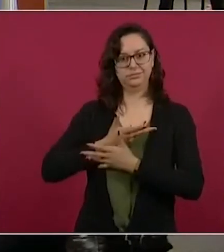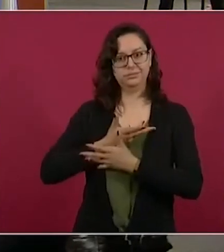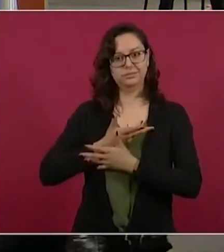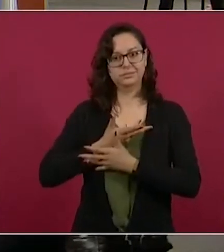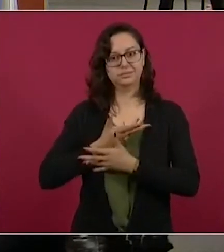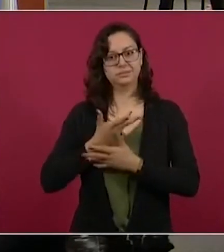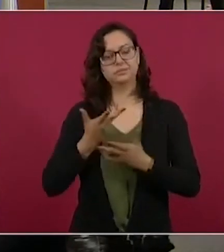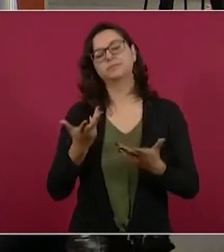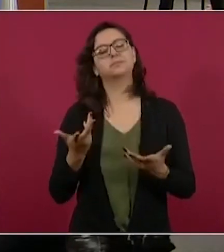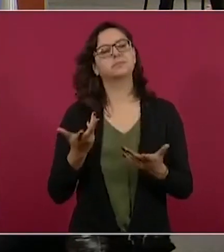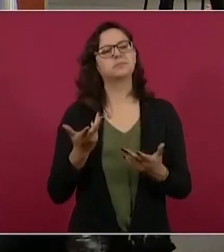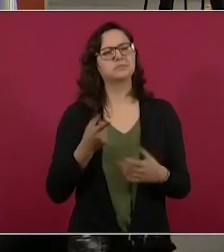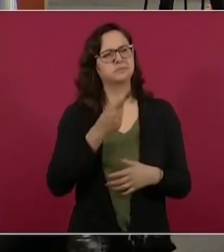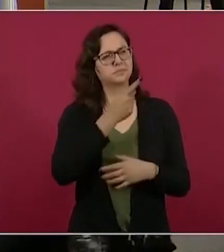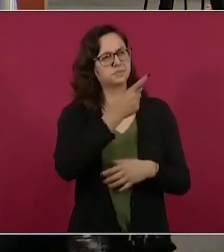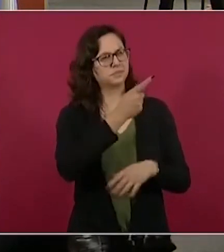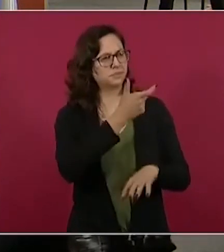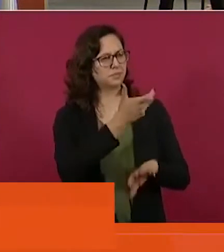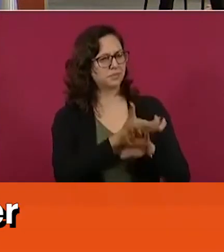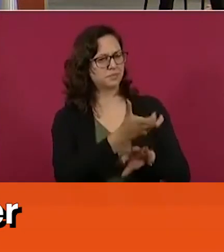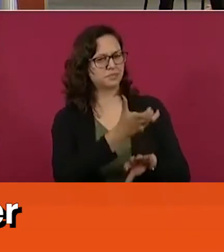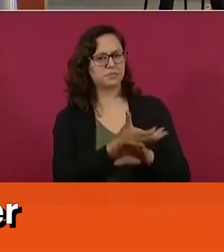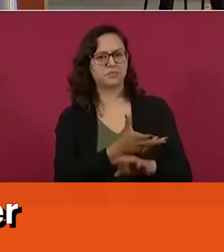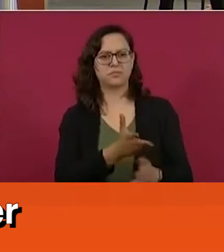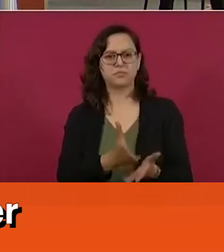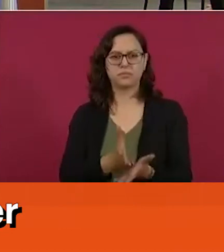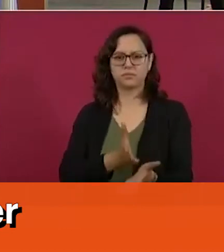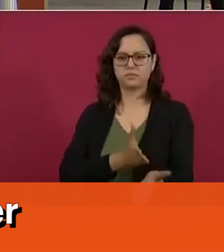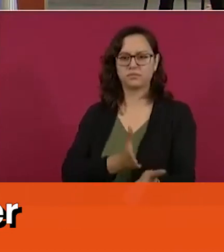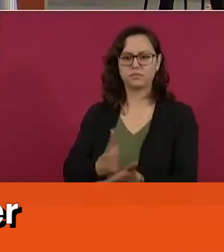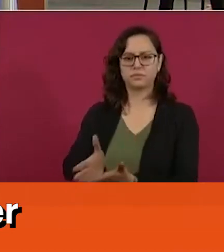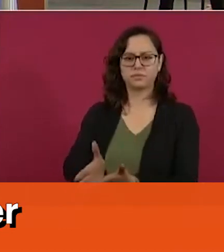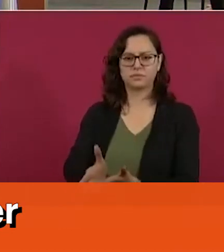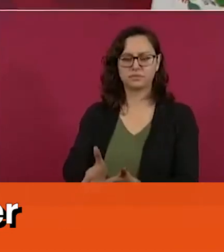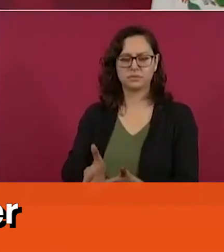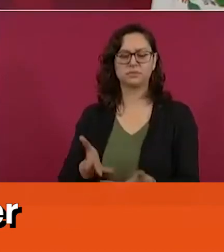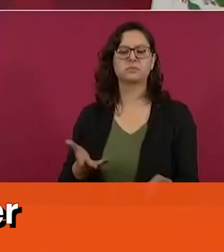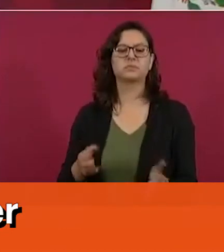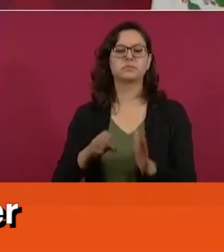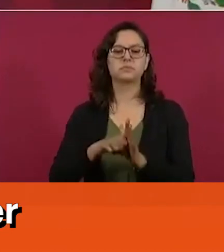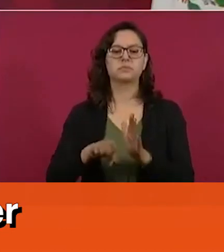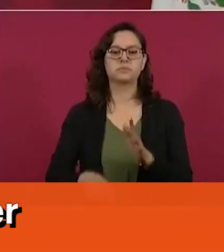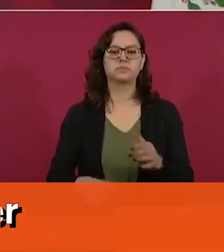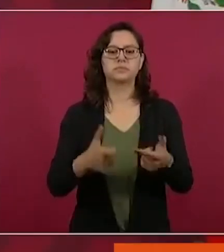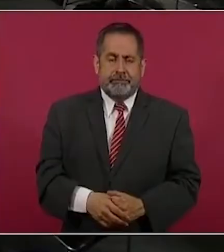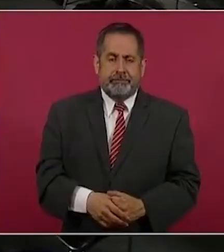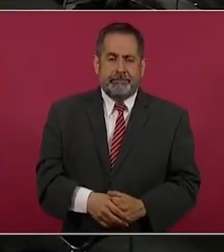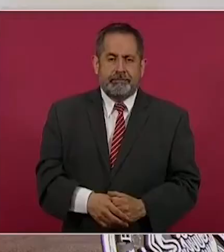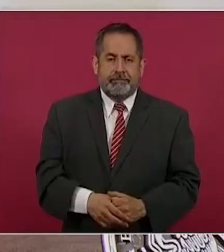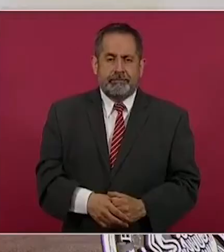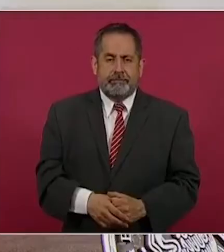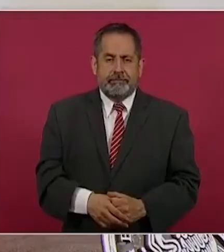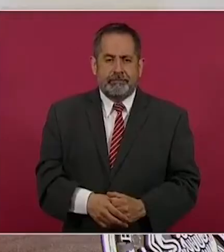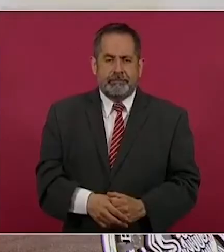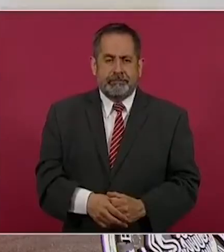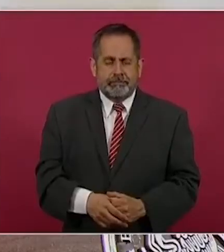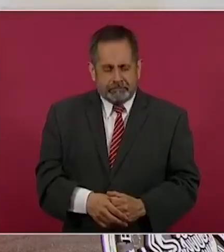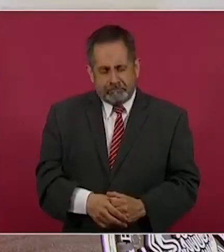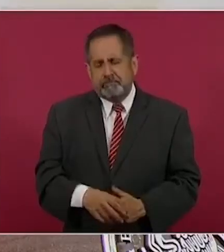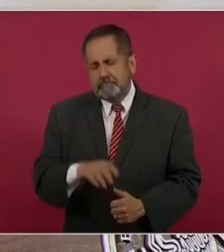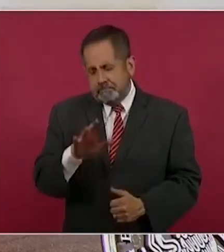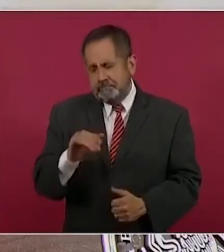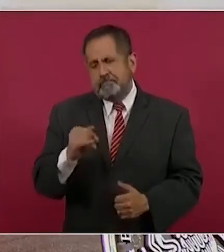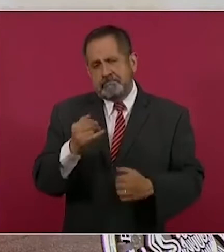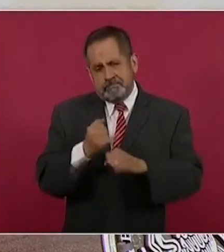contrarios a nosotros, como el grupo de Claudio X. González. Y ahí la información,